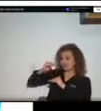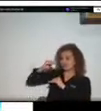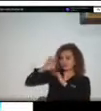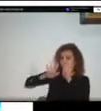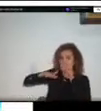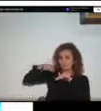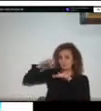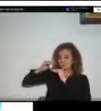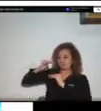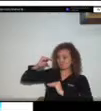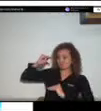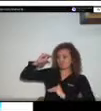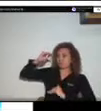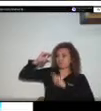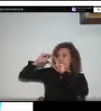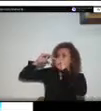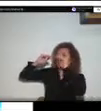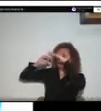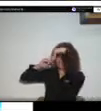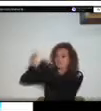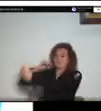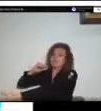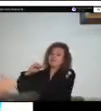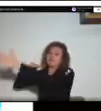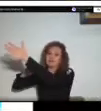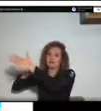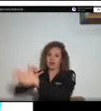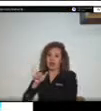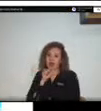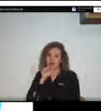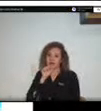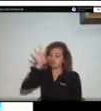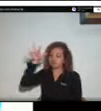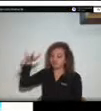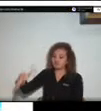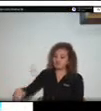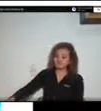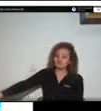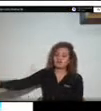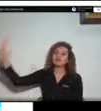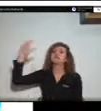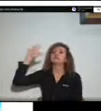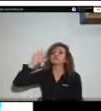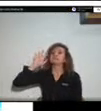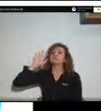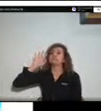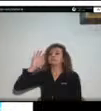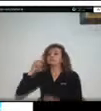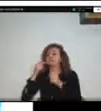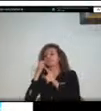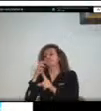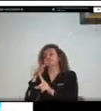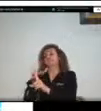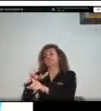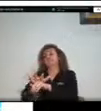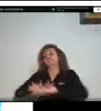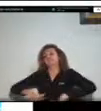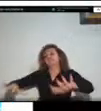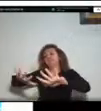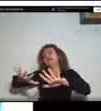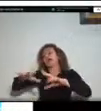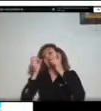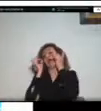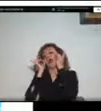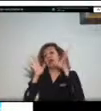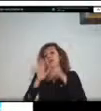ese rebose de esa terraza baja permite que haya captura de esos drenajes y amplíe el área de afectación en las inundaciones